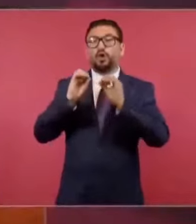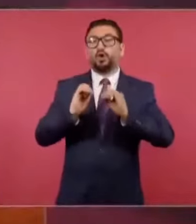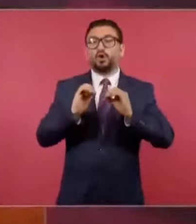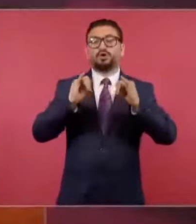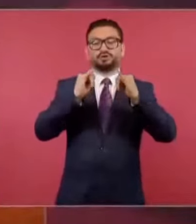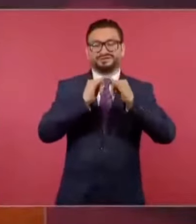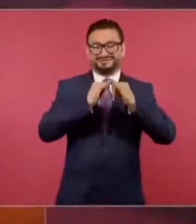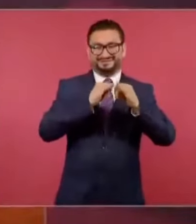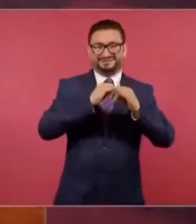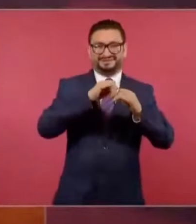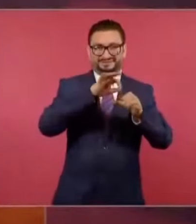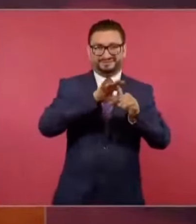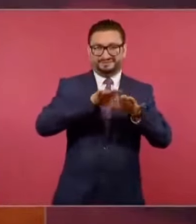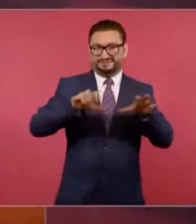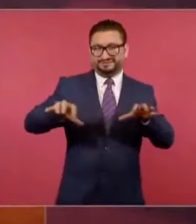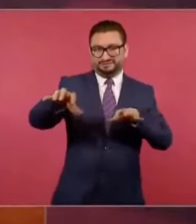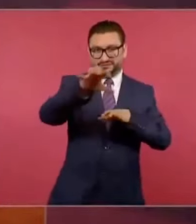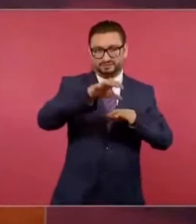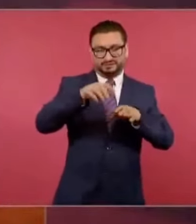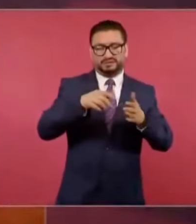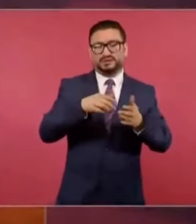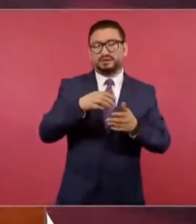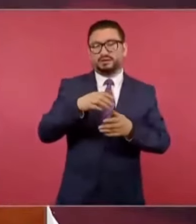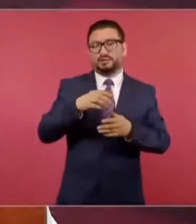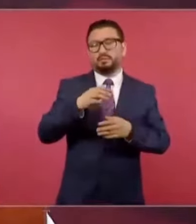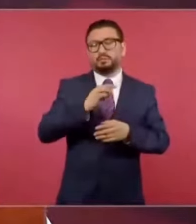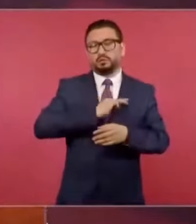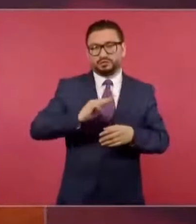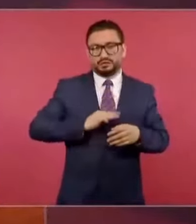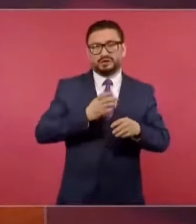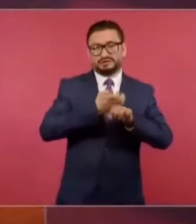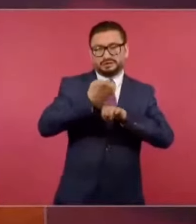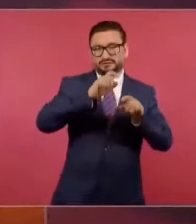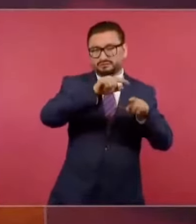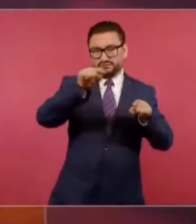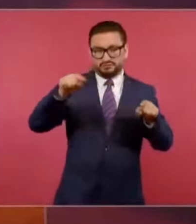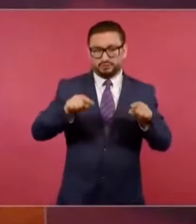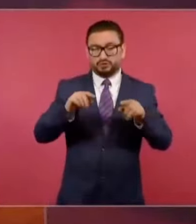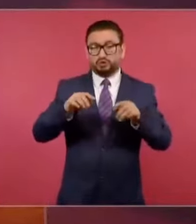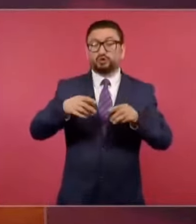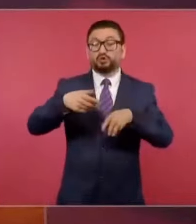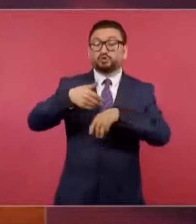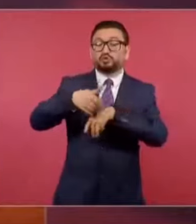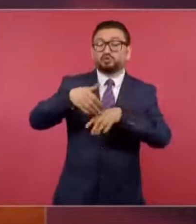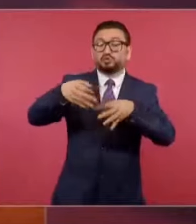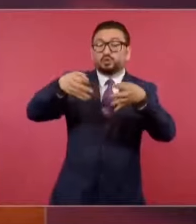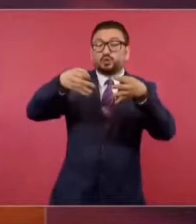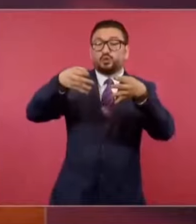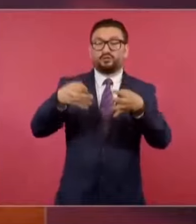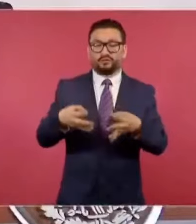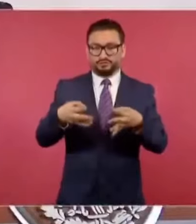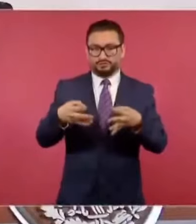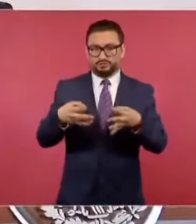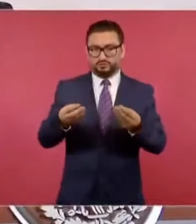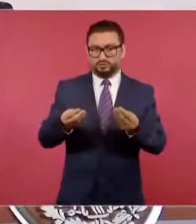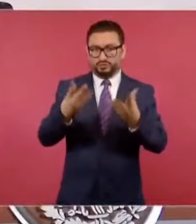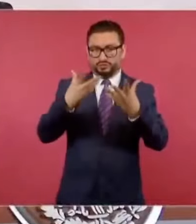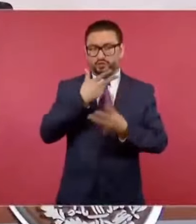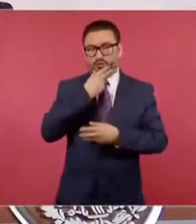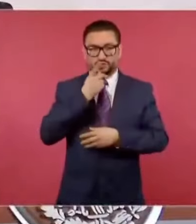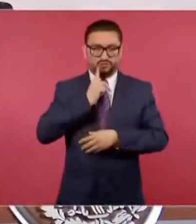electorales locales. Esto es el número oficial de candidatas y